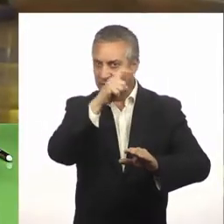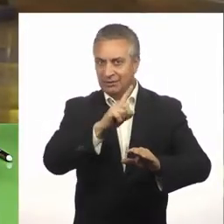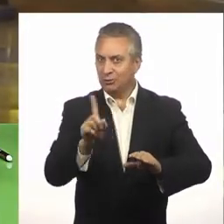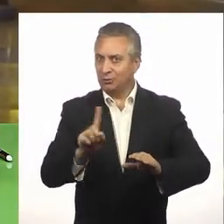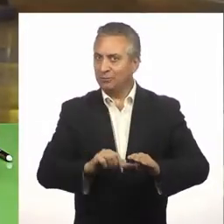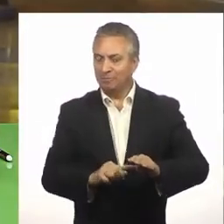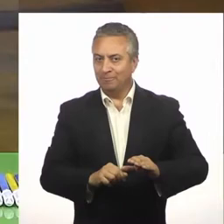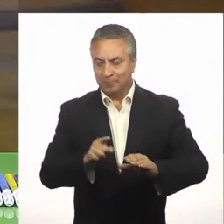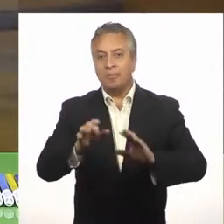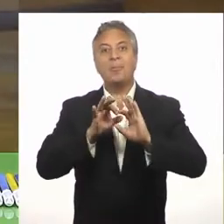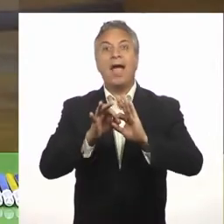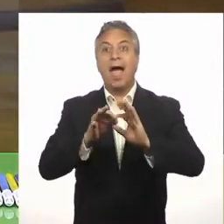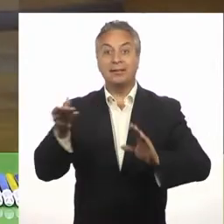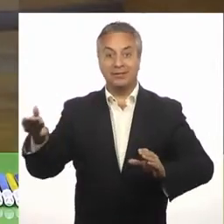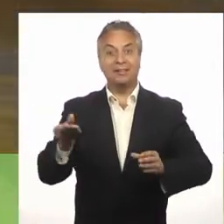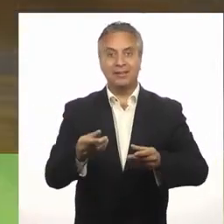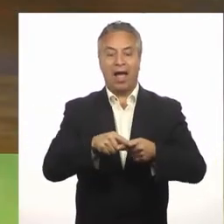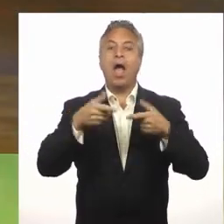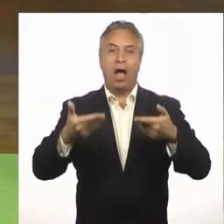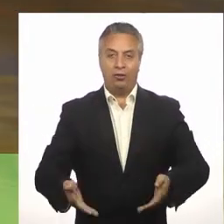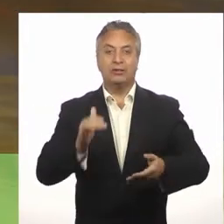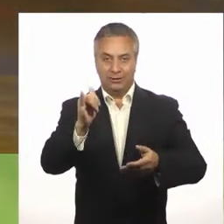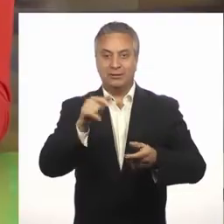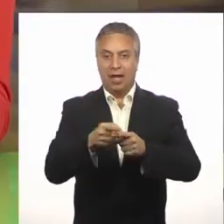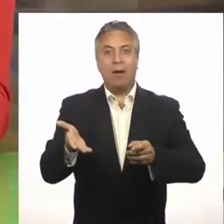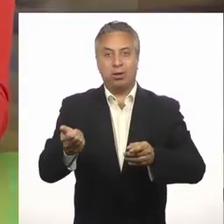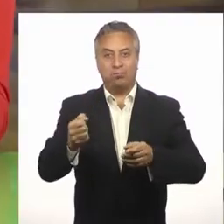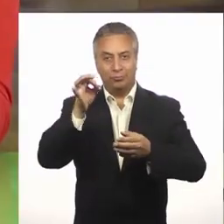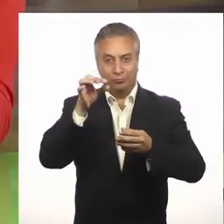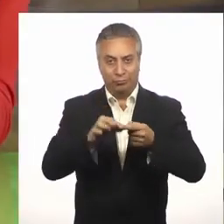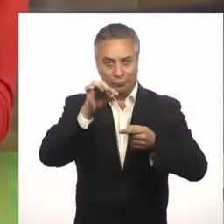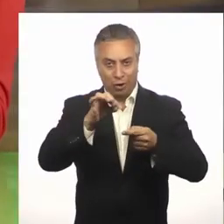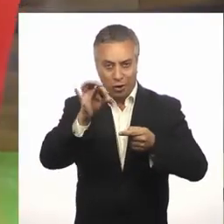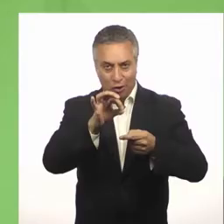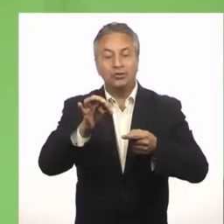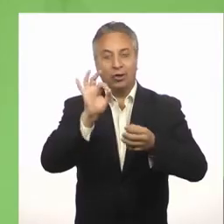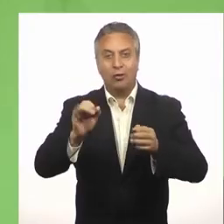Gracias. Ahora sí, con la perforadora vamos a hacer los orificios.